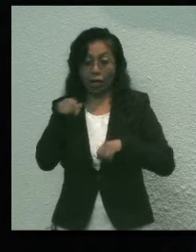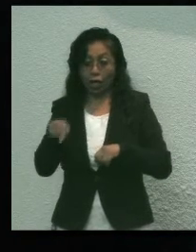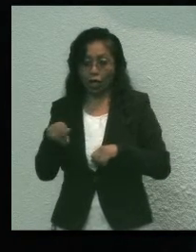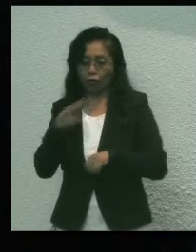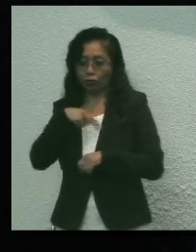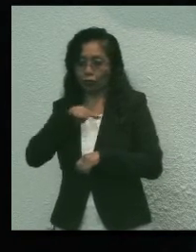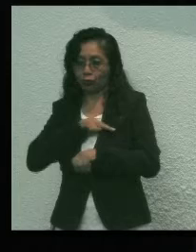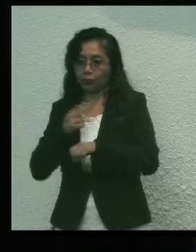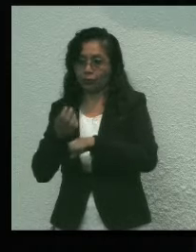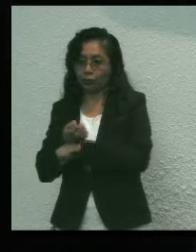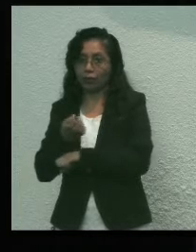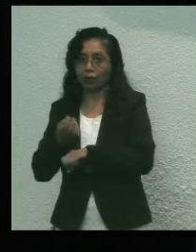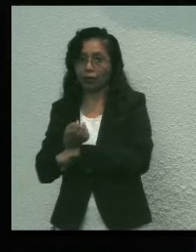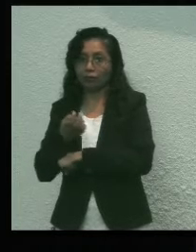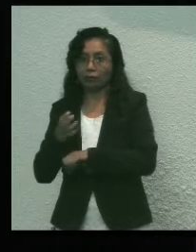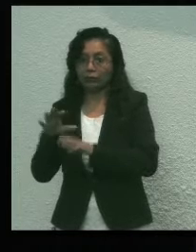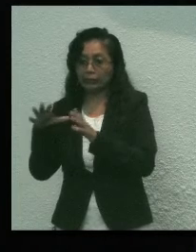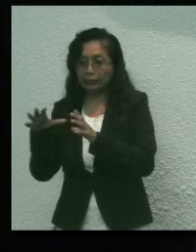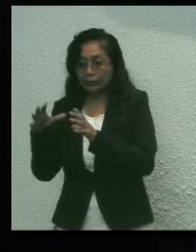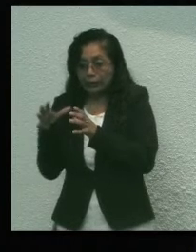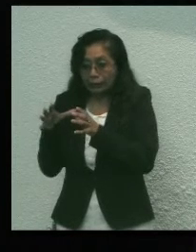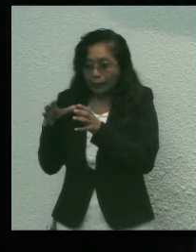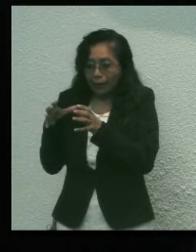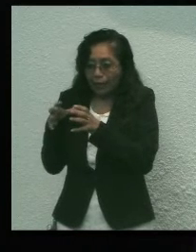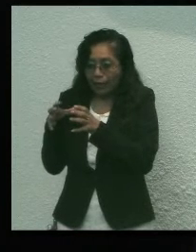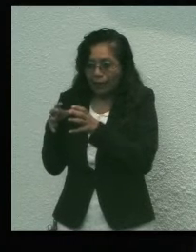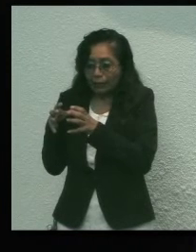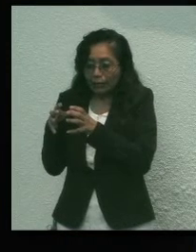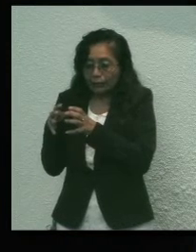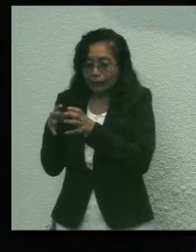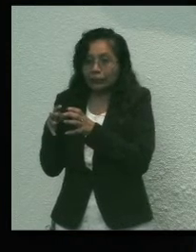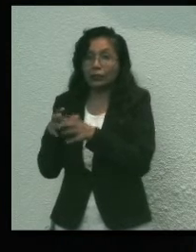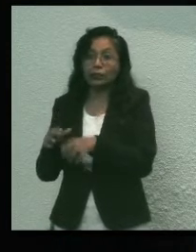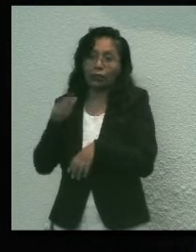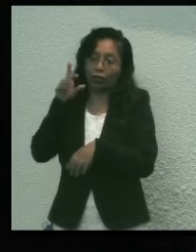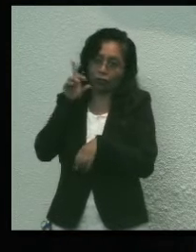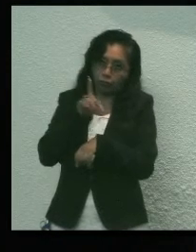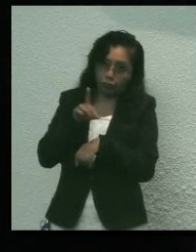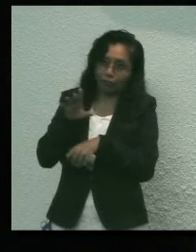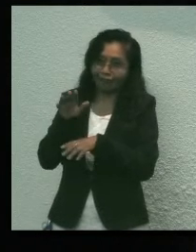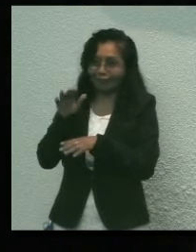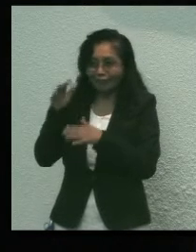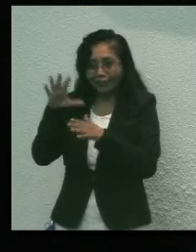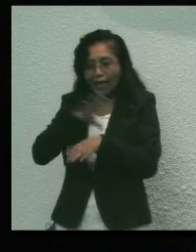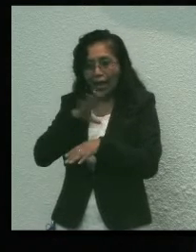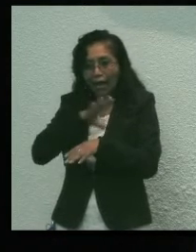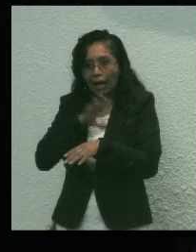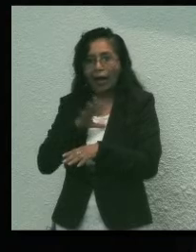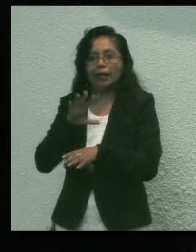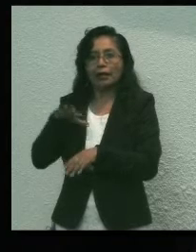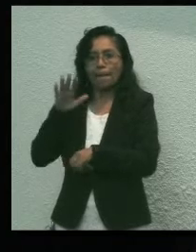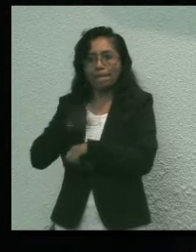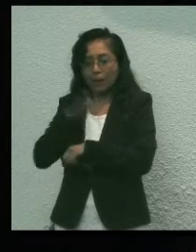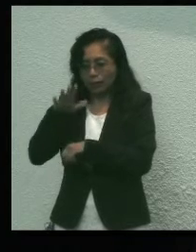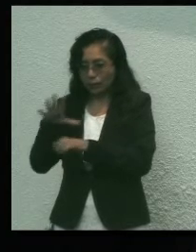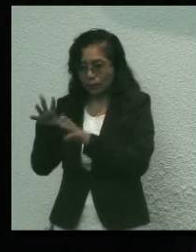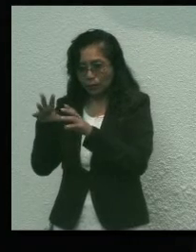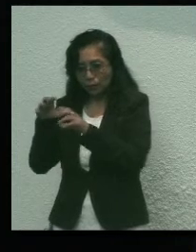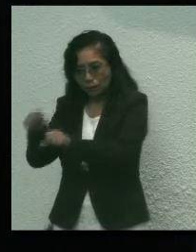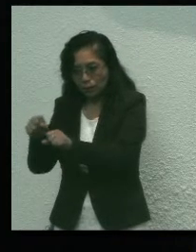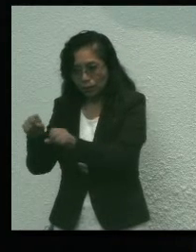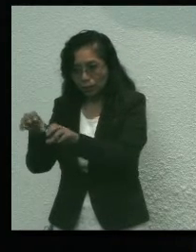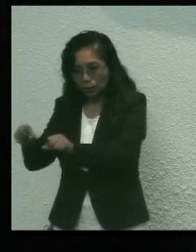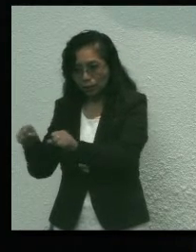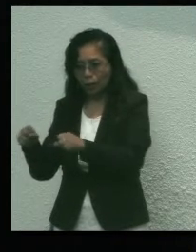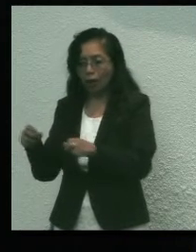dicen que se va conteniendo a la delincuencia y que cada vez hay más detenciones criminales, de